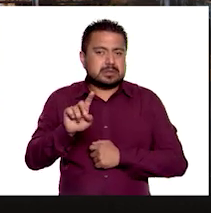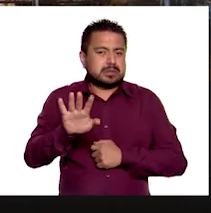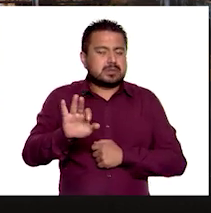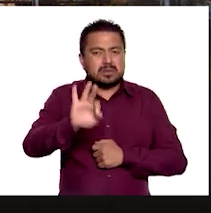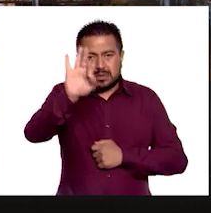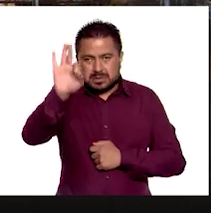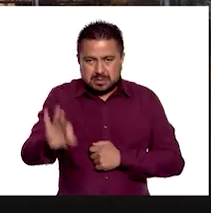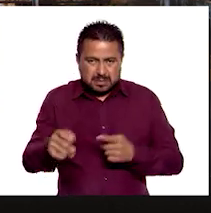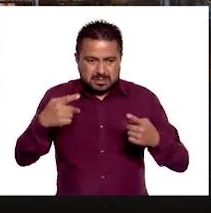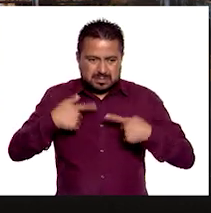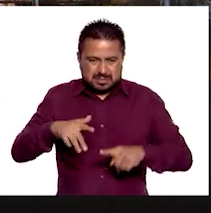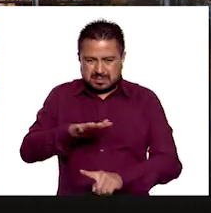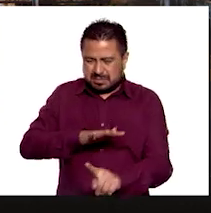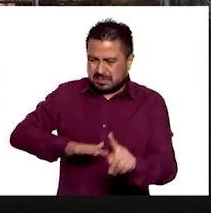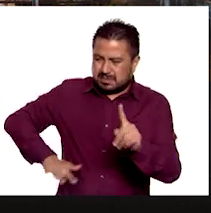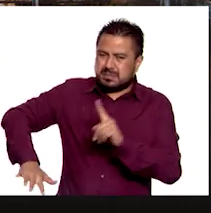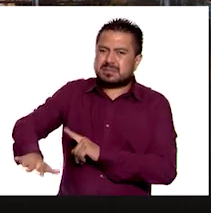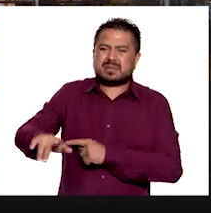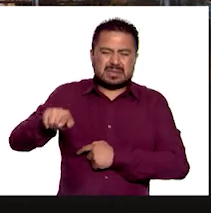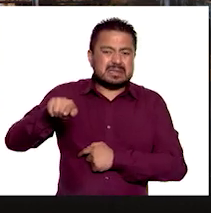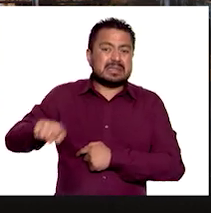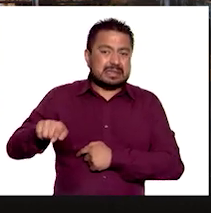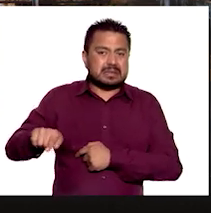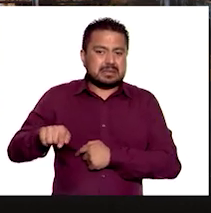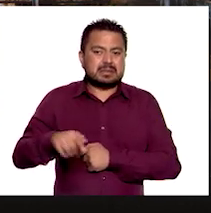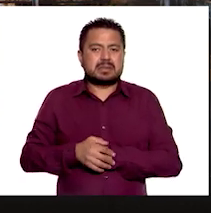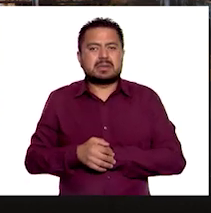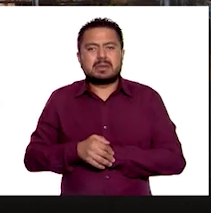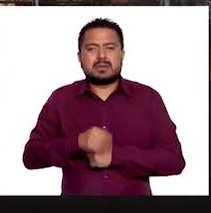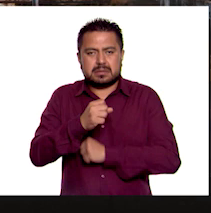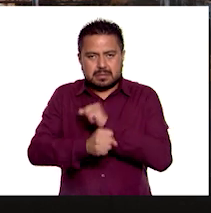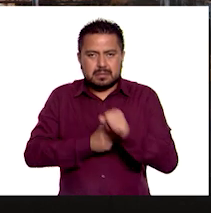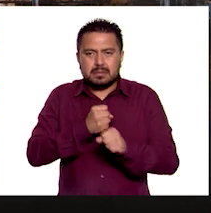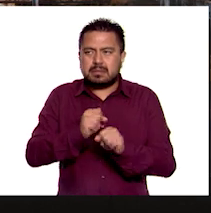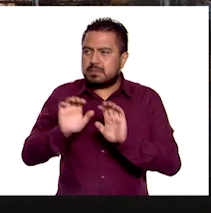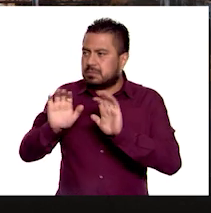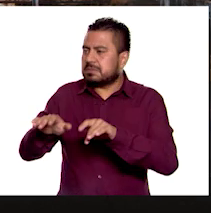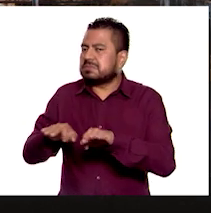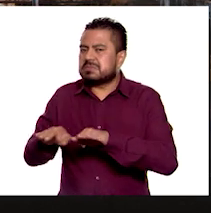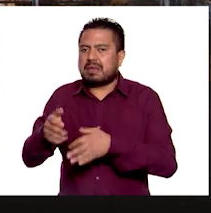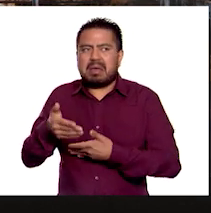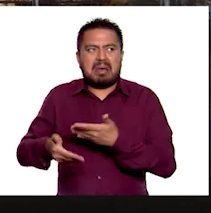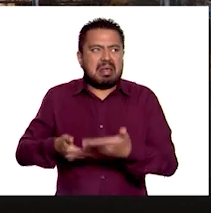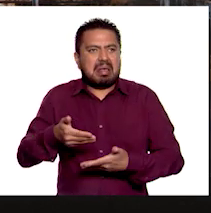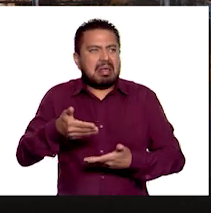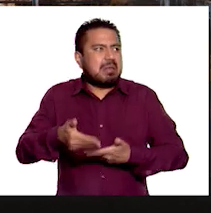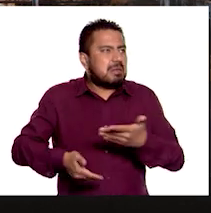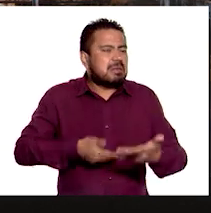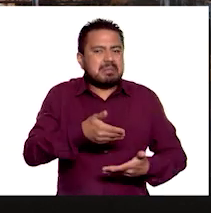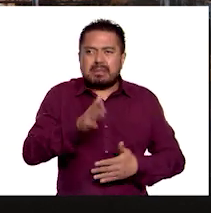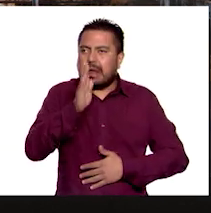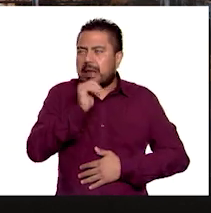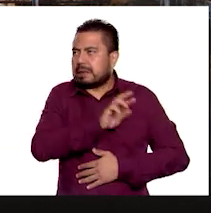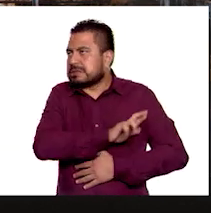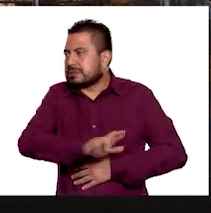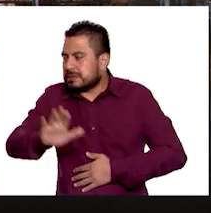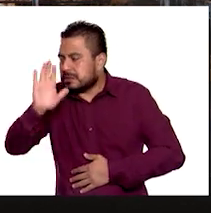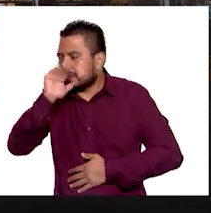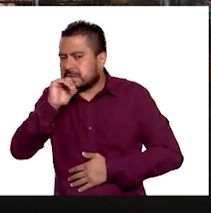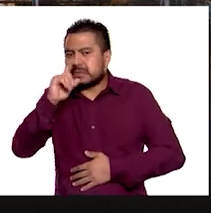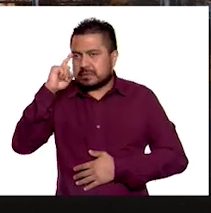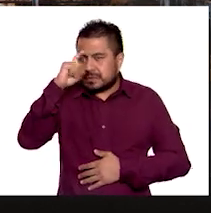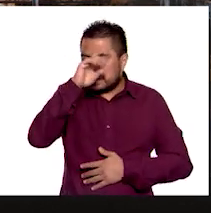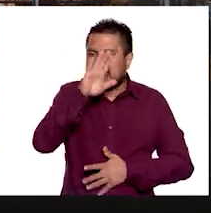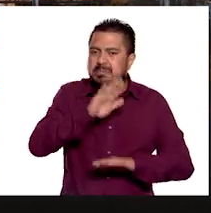% de la población en edad de trabajar se encuentra desempleada, lo que ha afectado el crecimiento